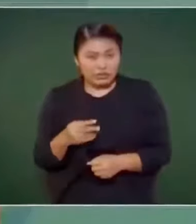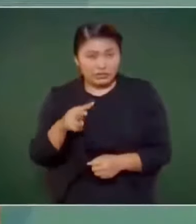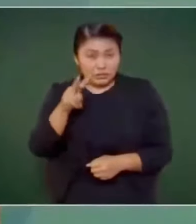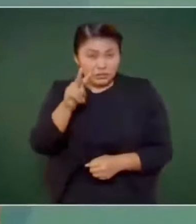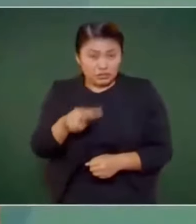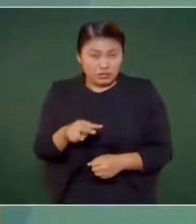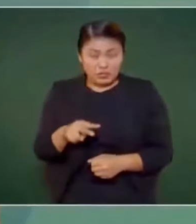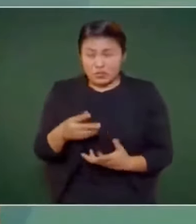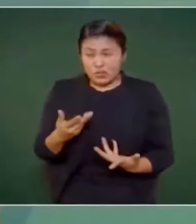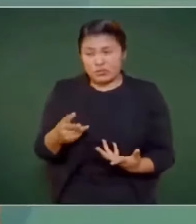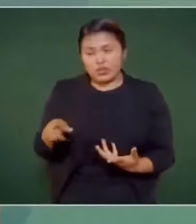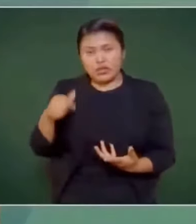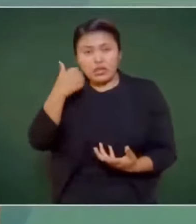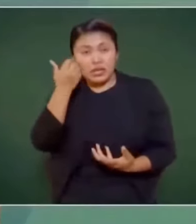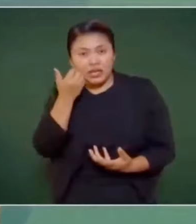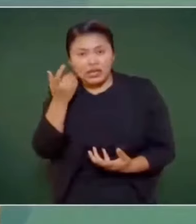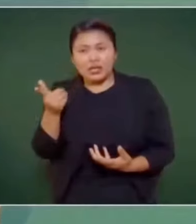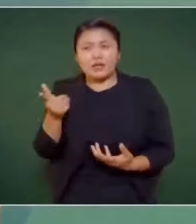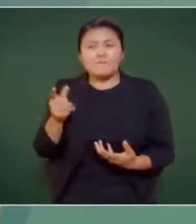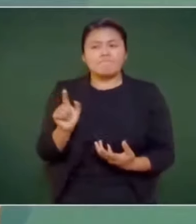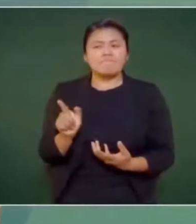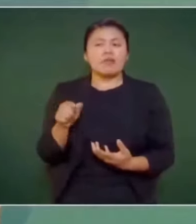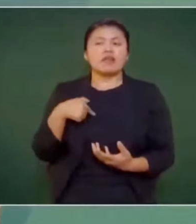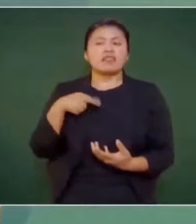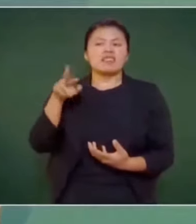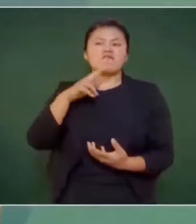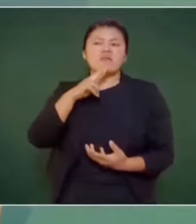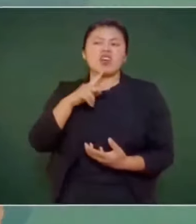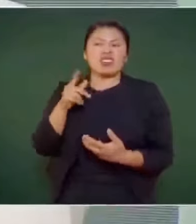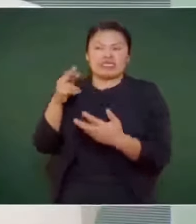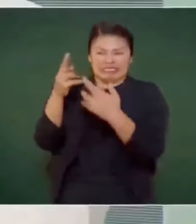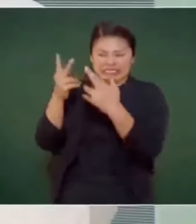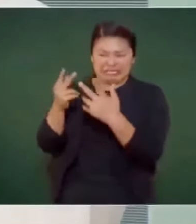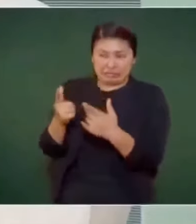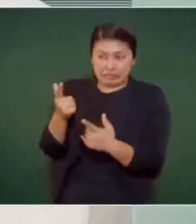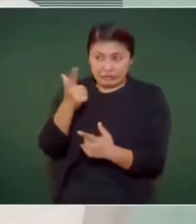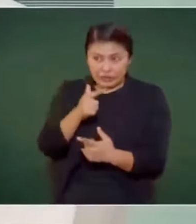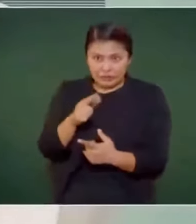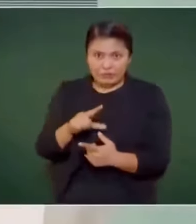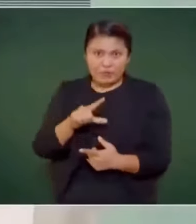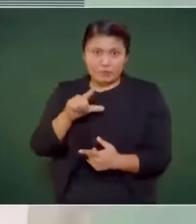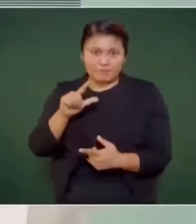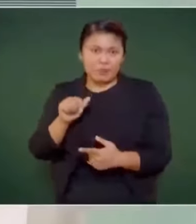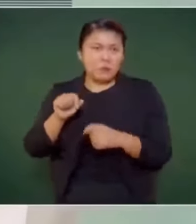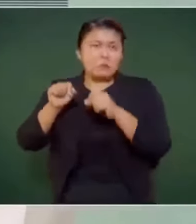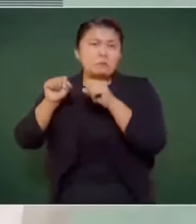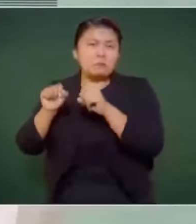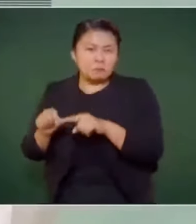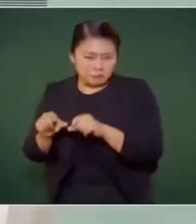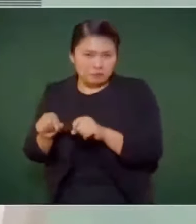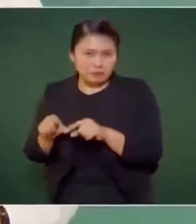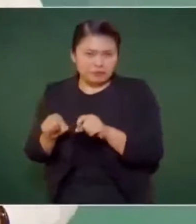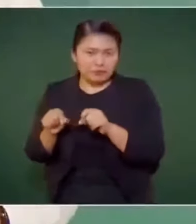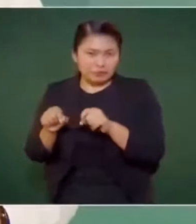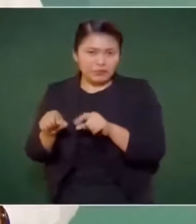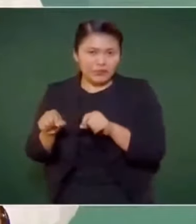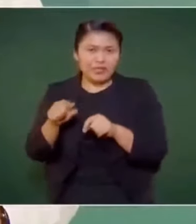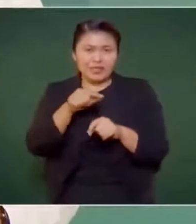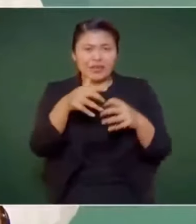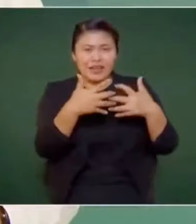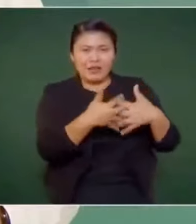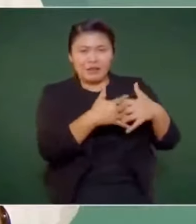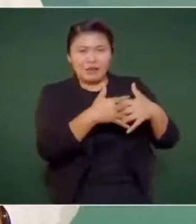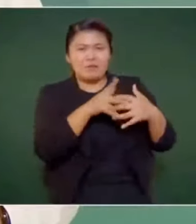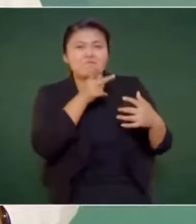hacer lo que hicieron con la industria